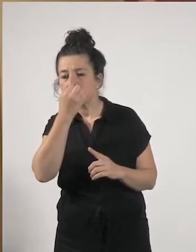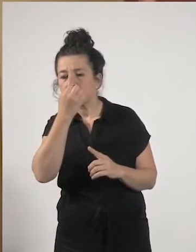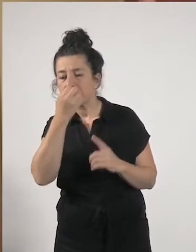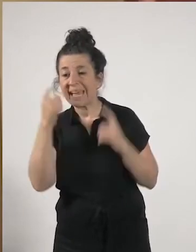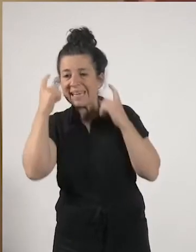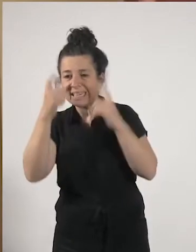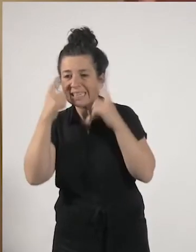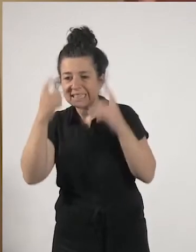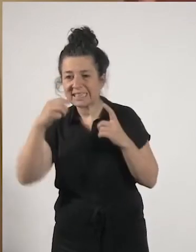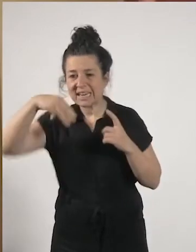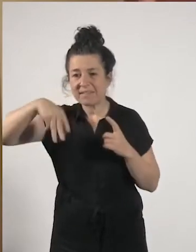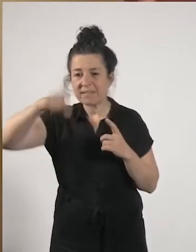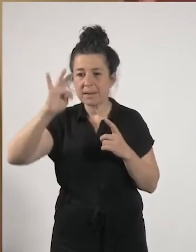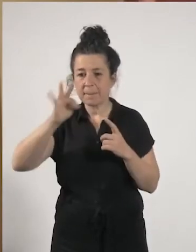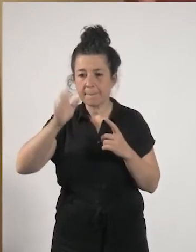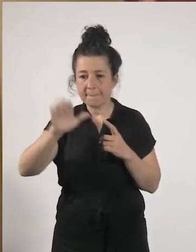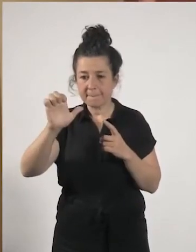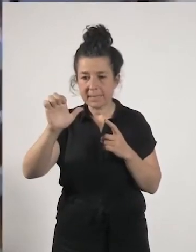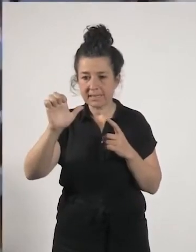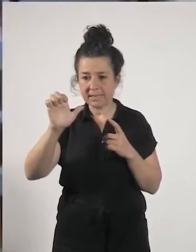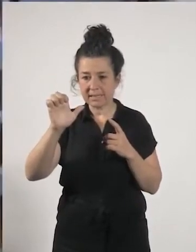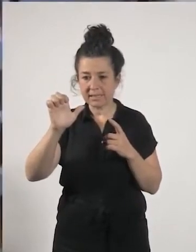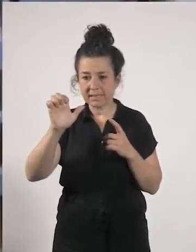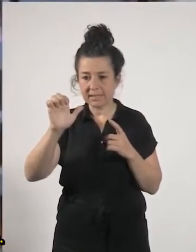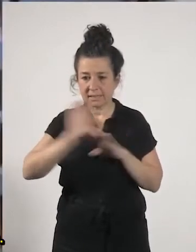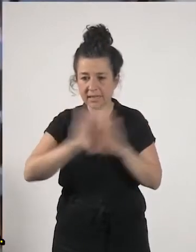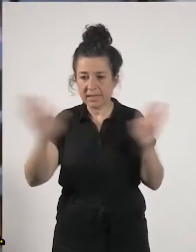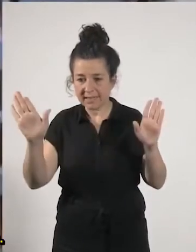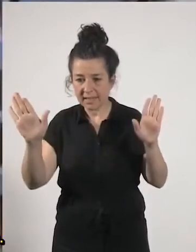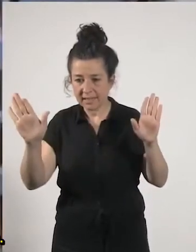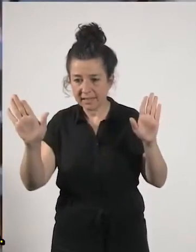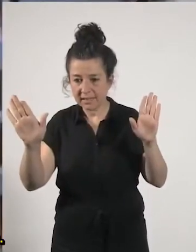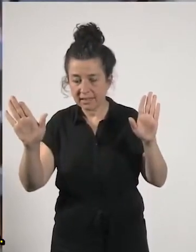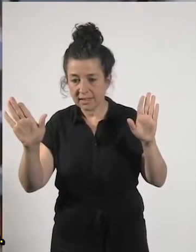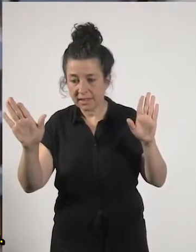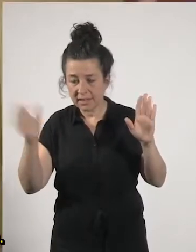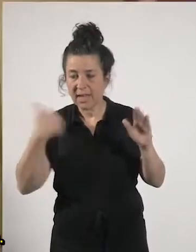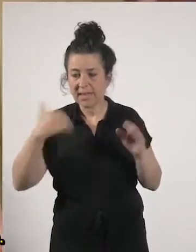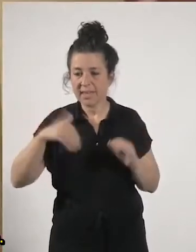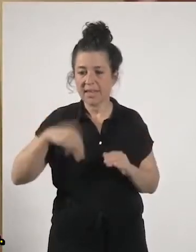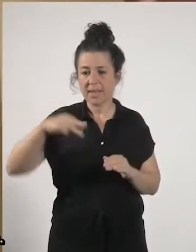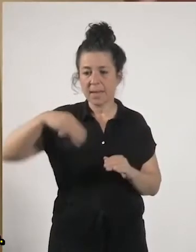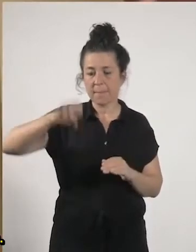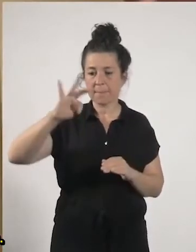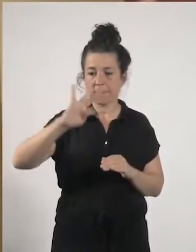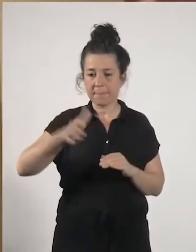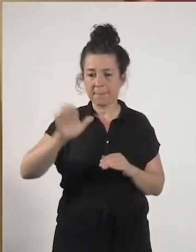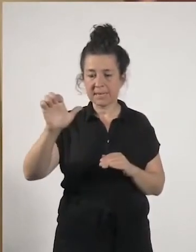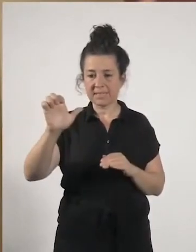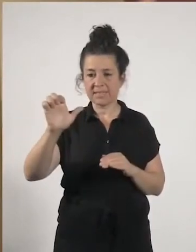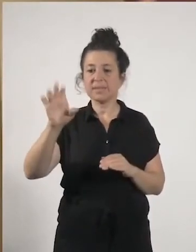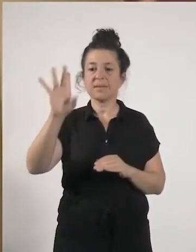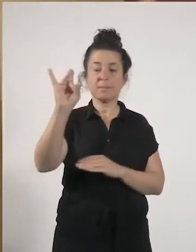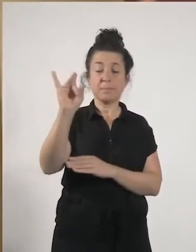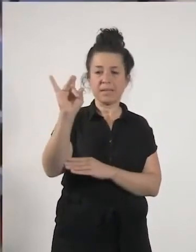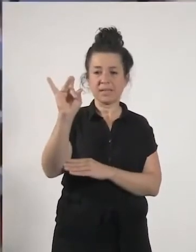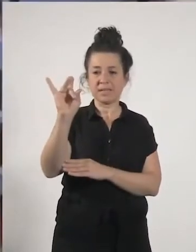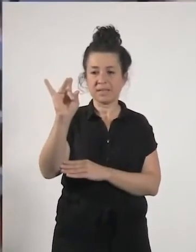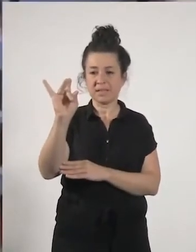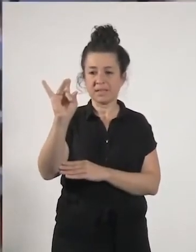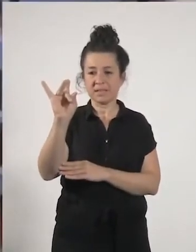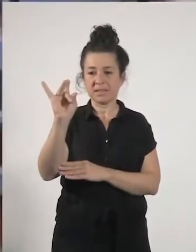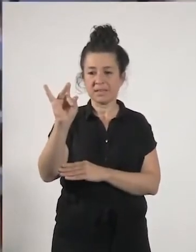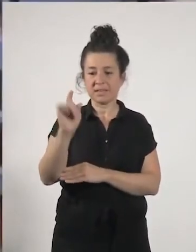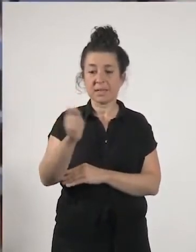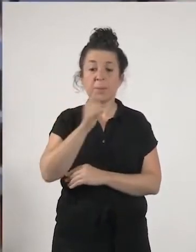posible para recuperar a Merche vale ya está bueno ya está ya está aquí tengo ya Merche perfecto bye it's a little